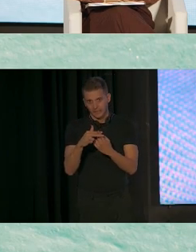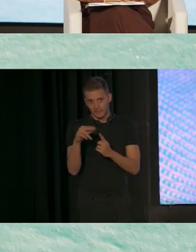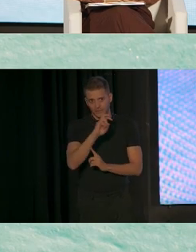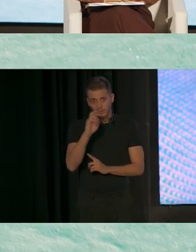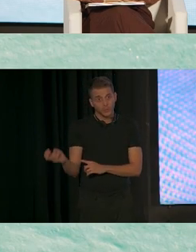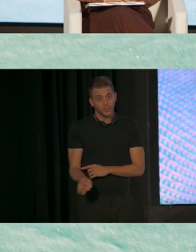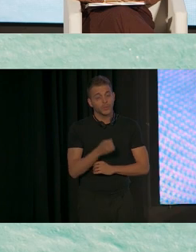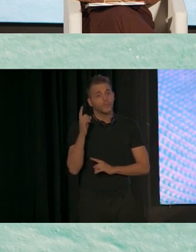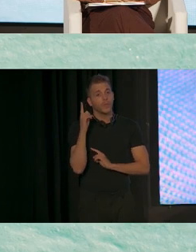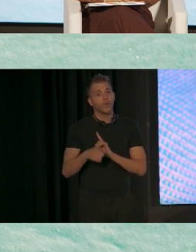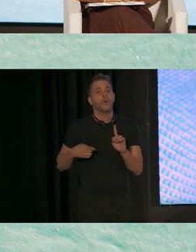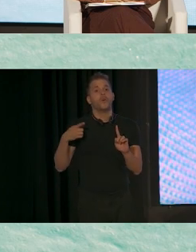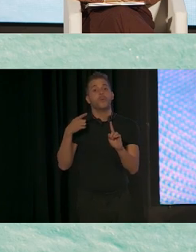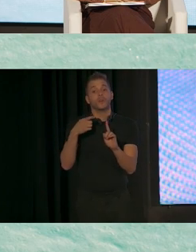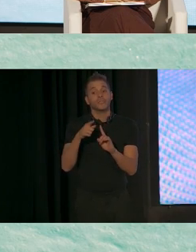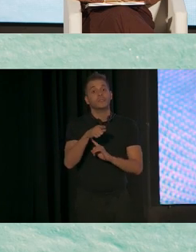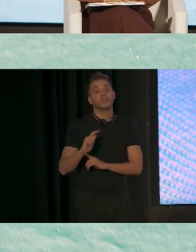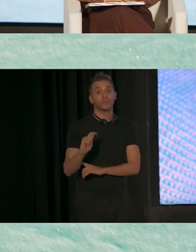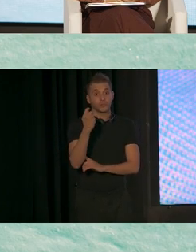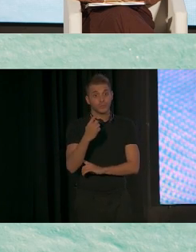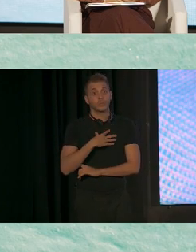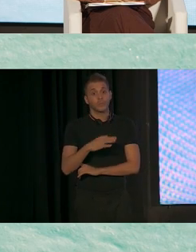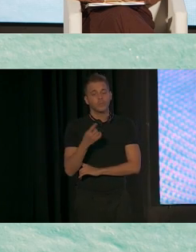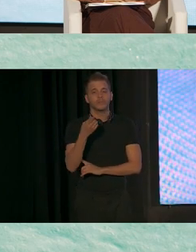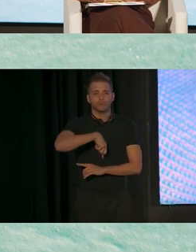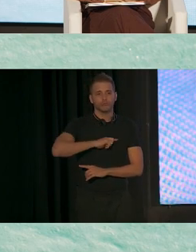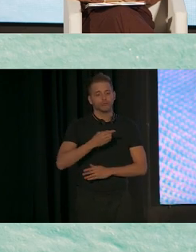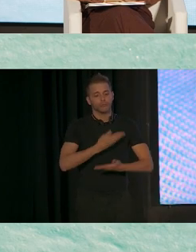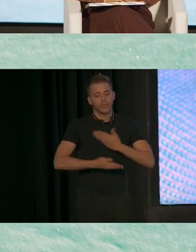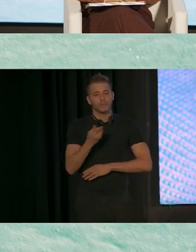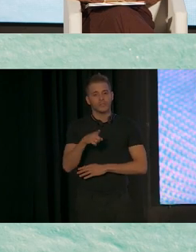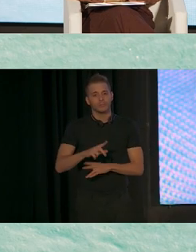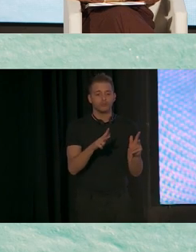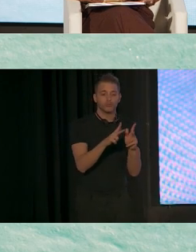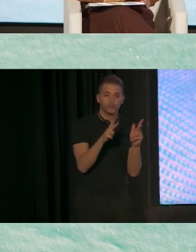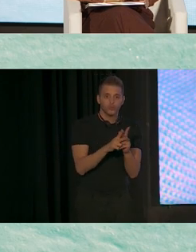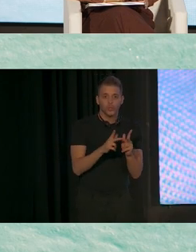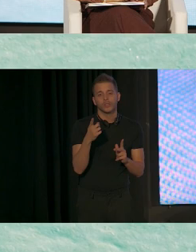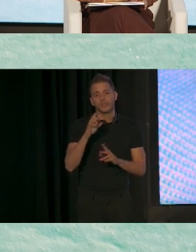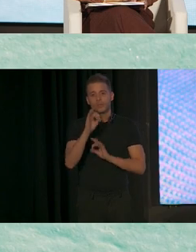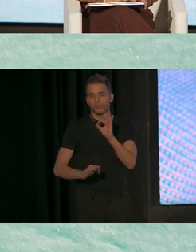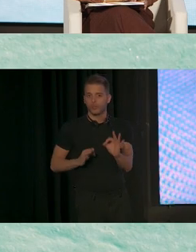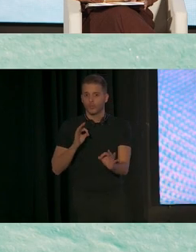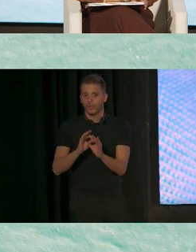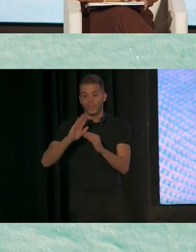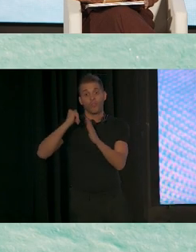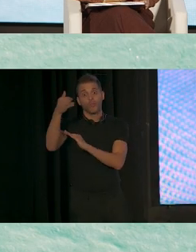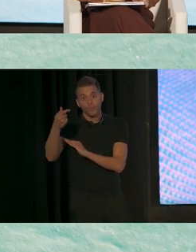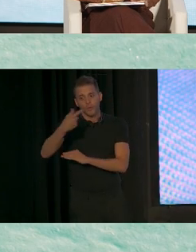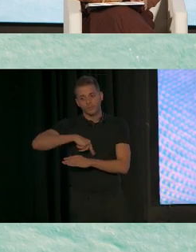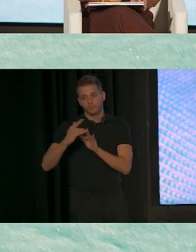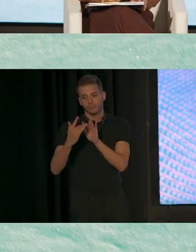Para hacer esto posible, también colaboramos con socios y organizaciones externas.